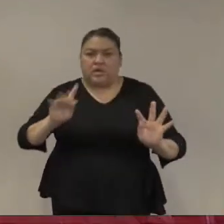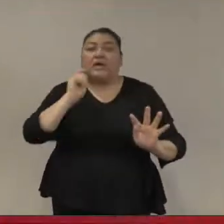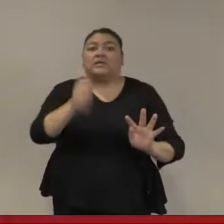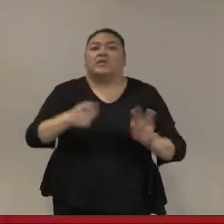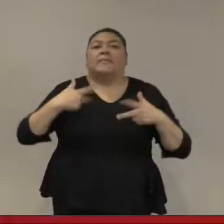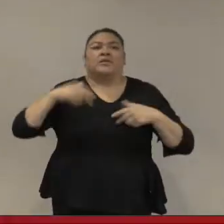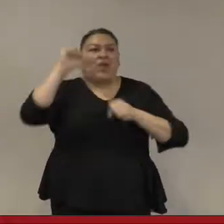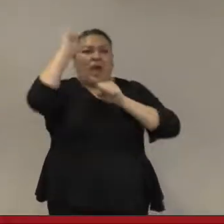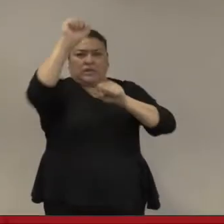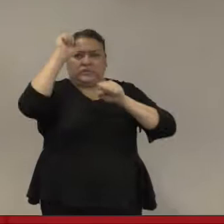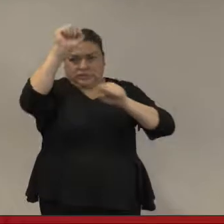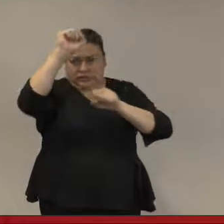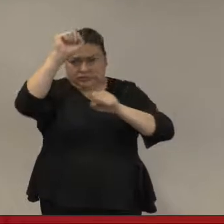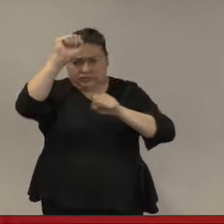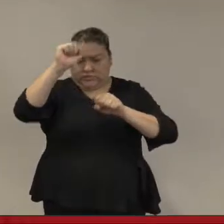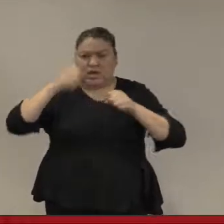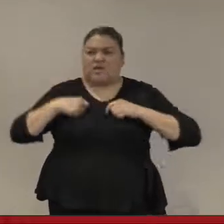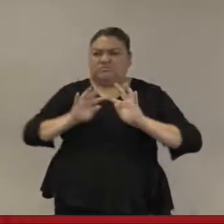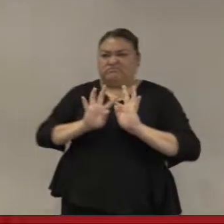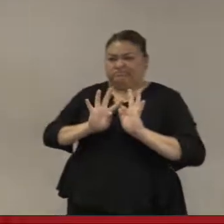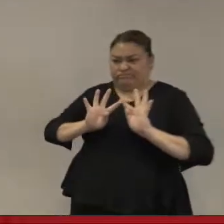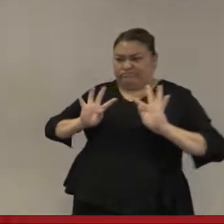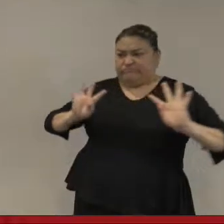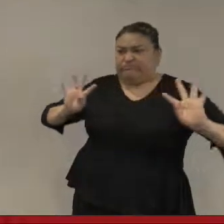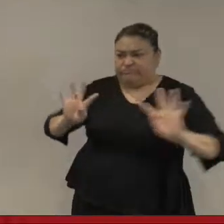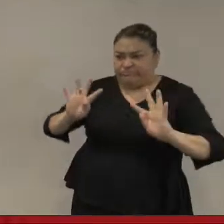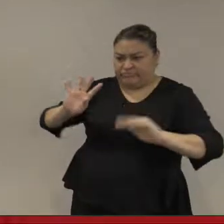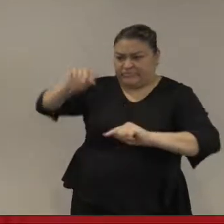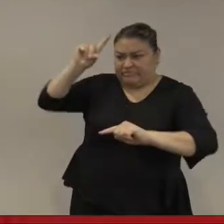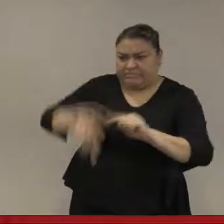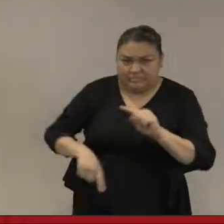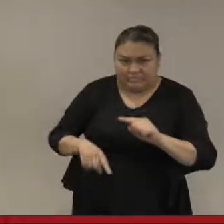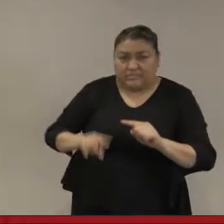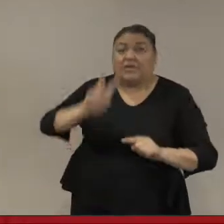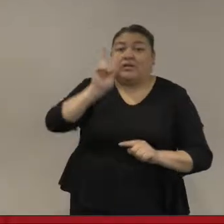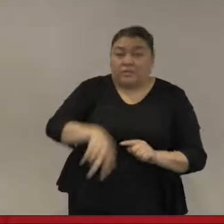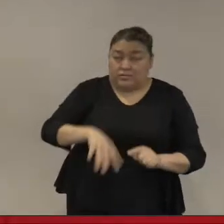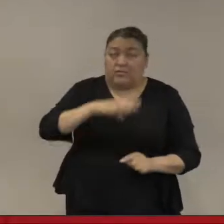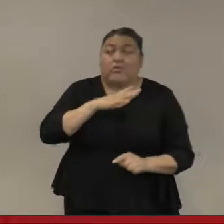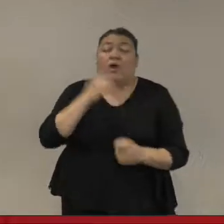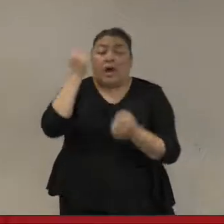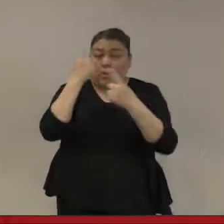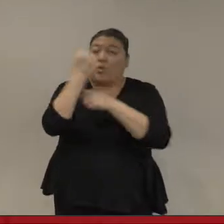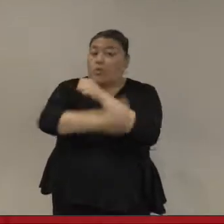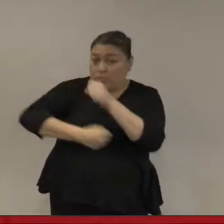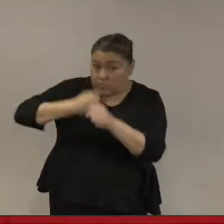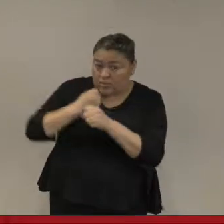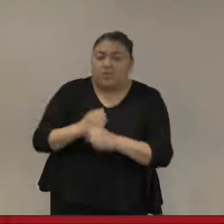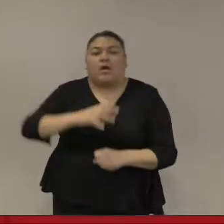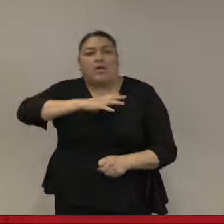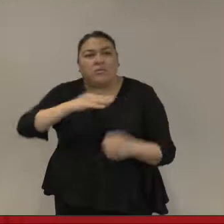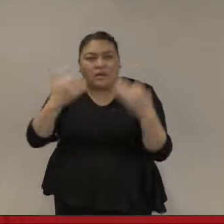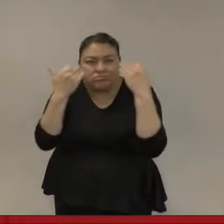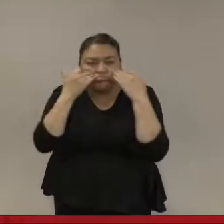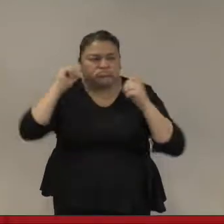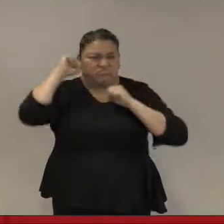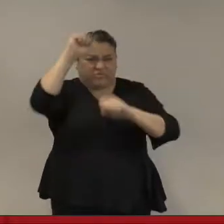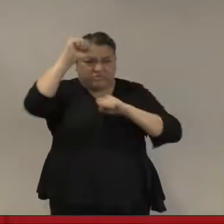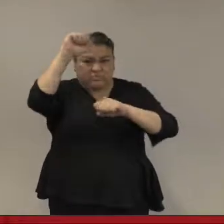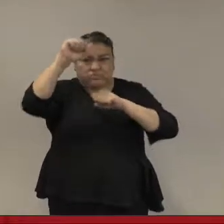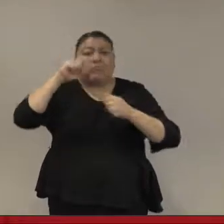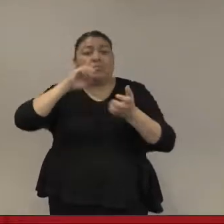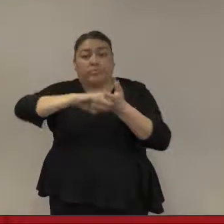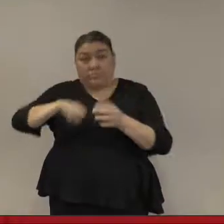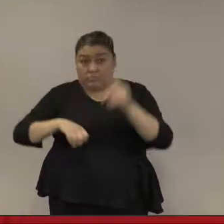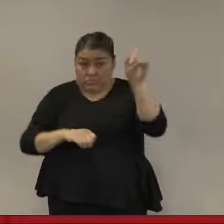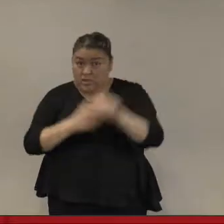sociales. En los últimos años hemos visto muchas protestas bien justificadas y democráticas, incluso en Estados Unidos,